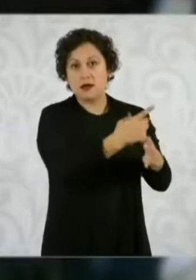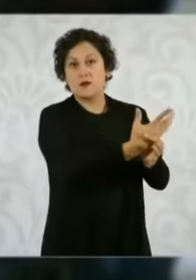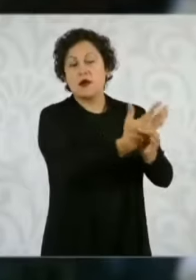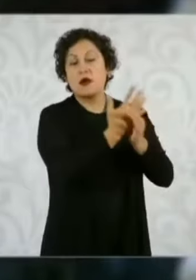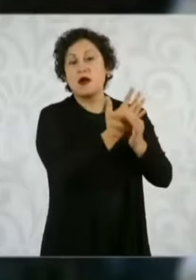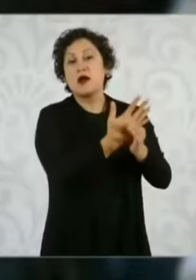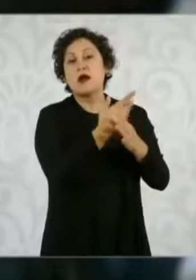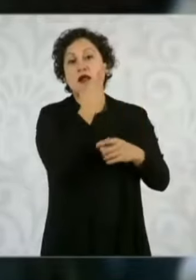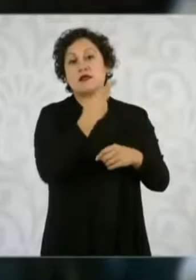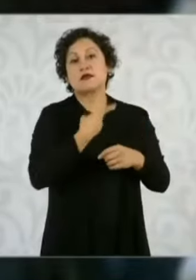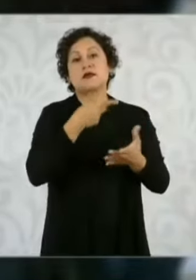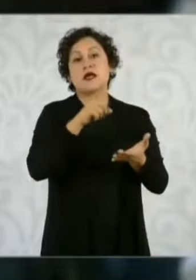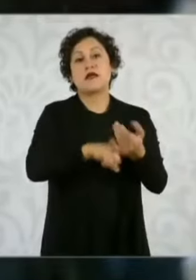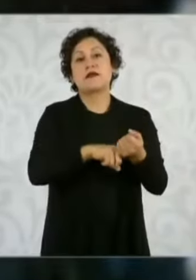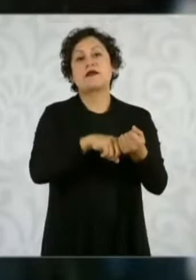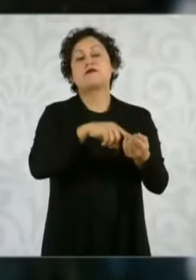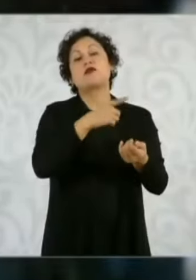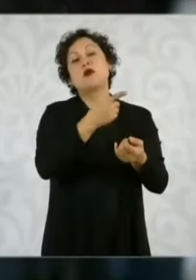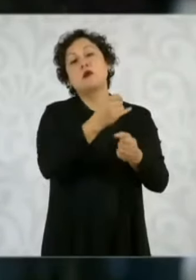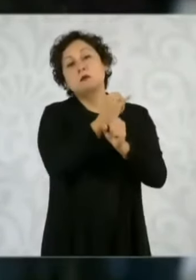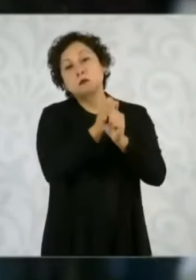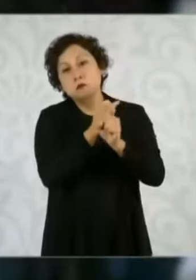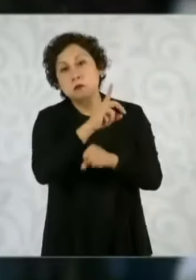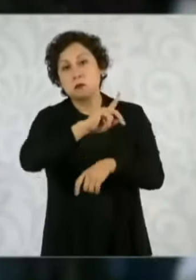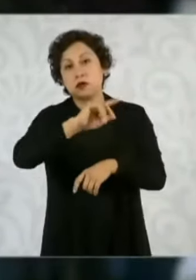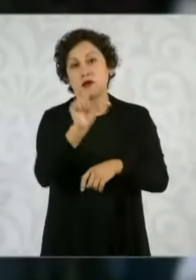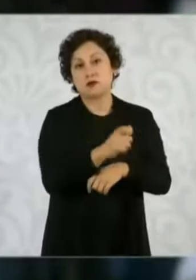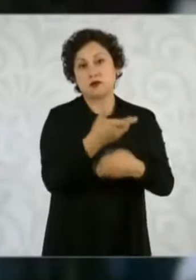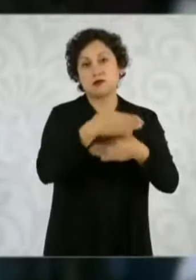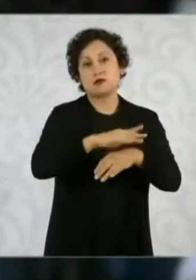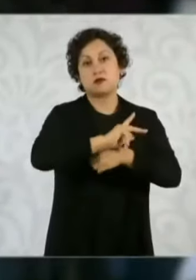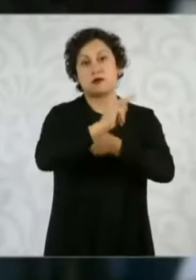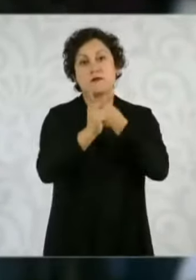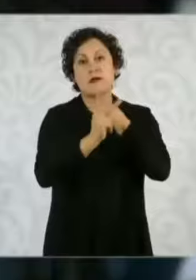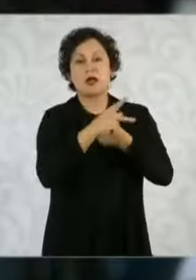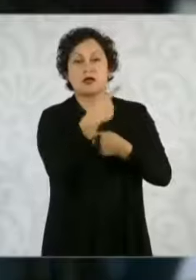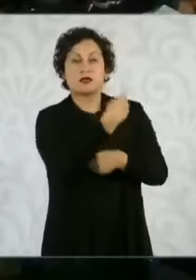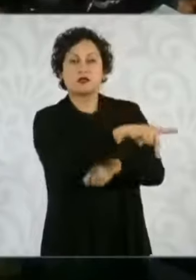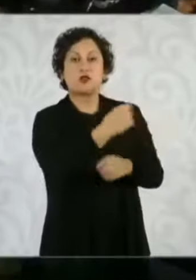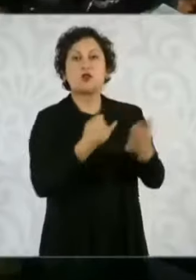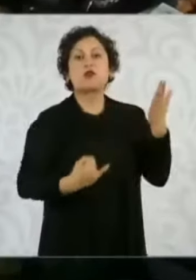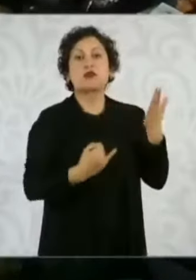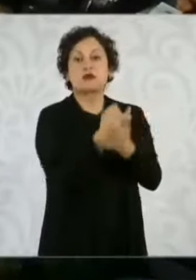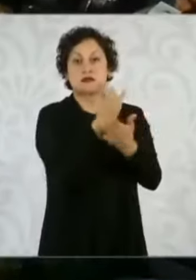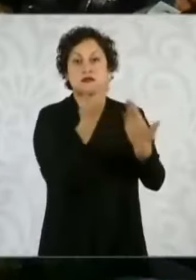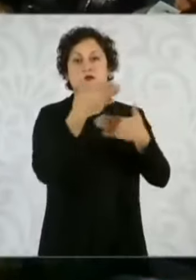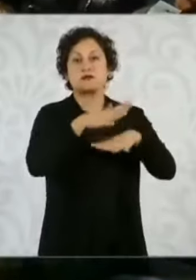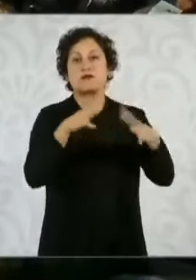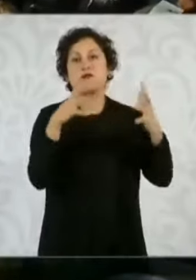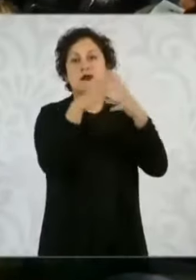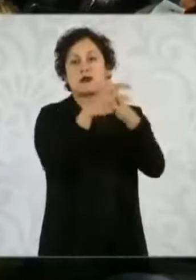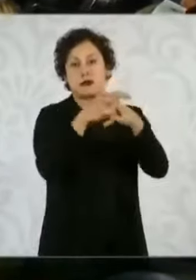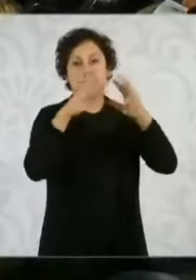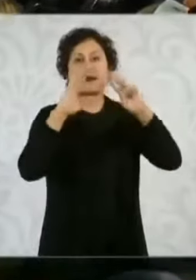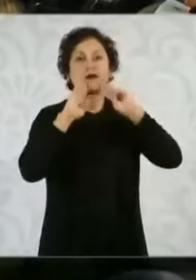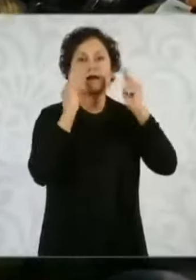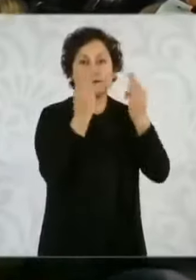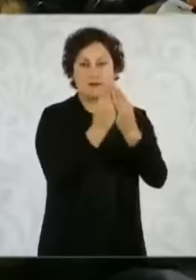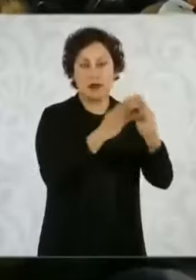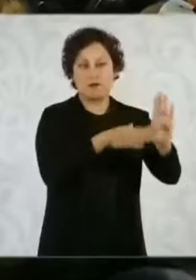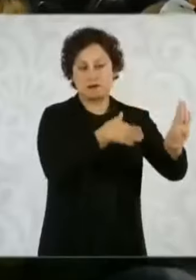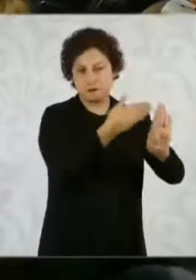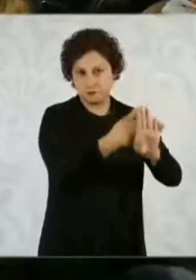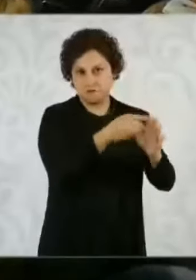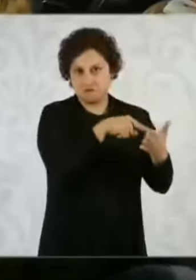seguridad del país y las razones de por qué se tomaron ciertas decisiones en la llamada llamada guerra contra el narcotráfico. Sin embargo,